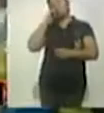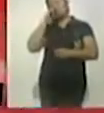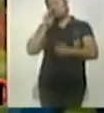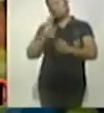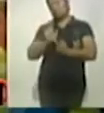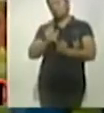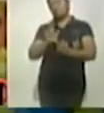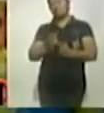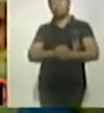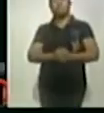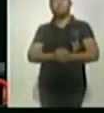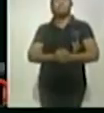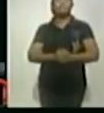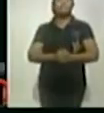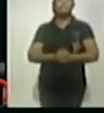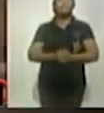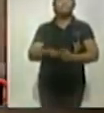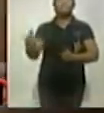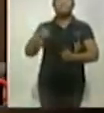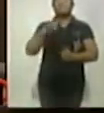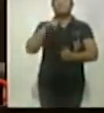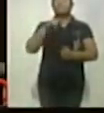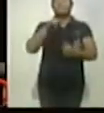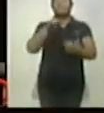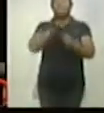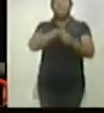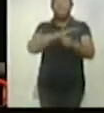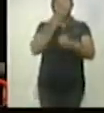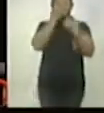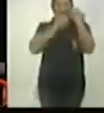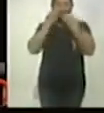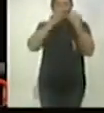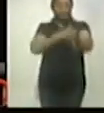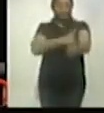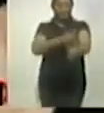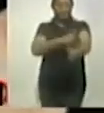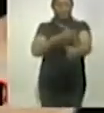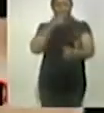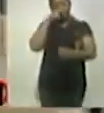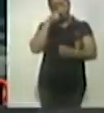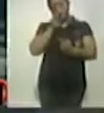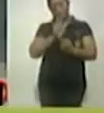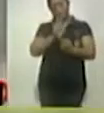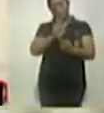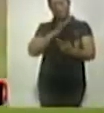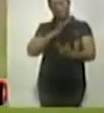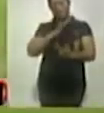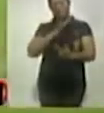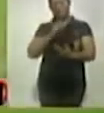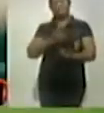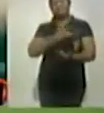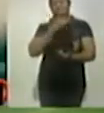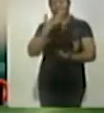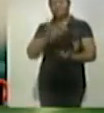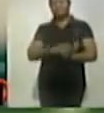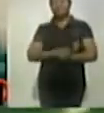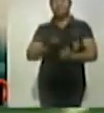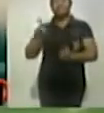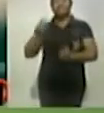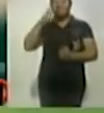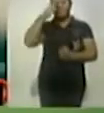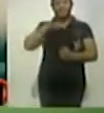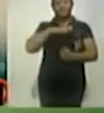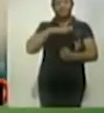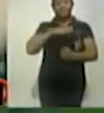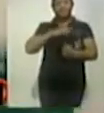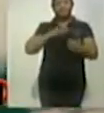América presumió los resultados de la última de sus pruebas de COVID-19. Mientras en México se viven los momentos más